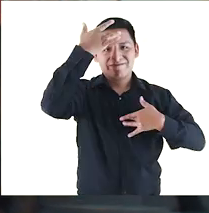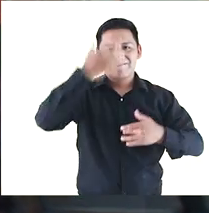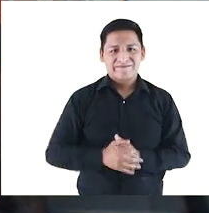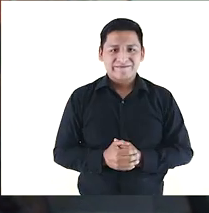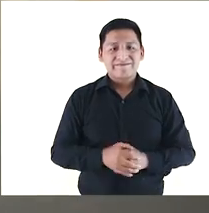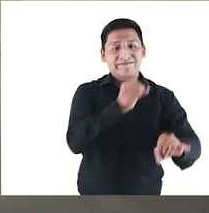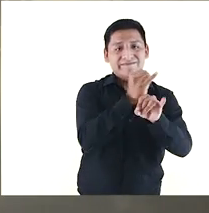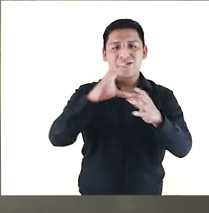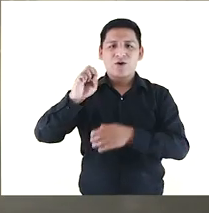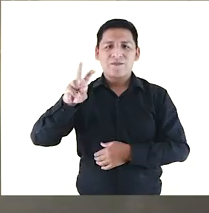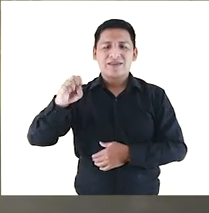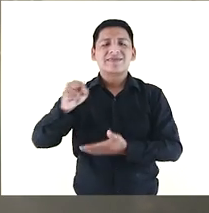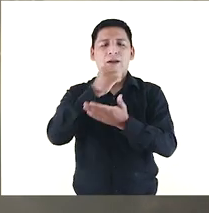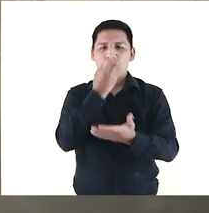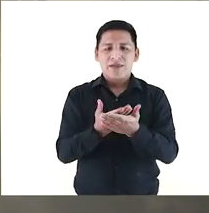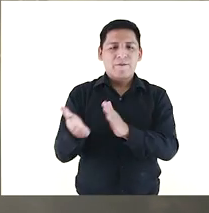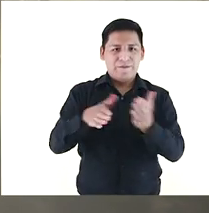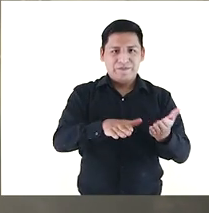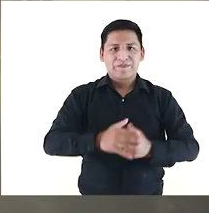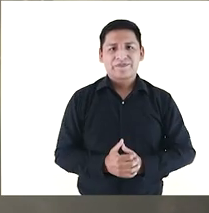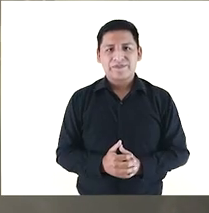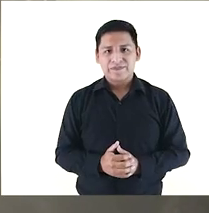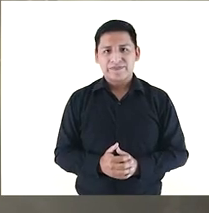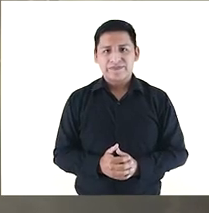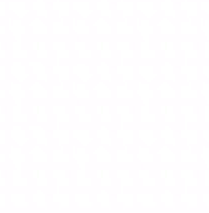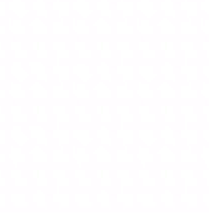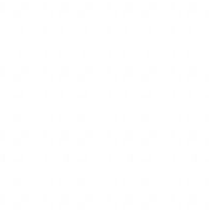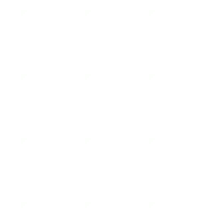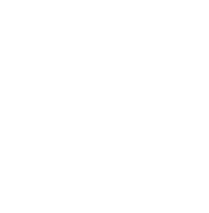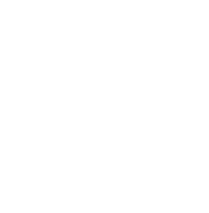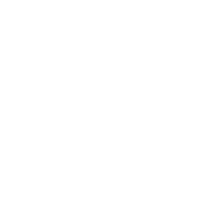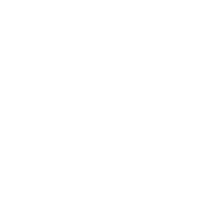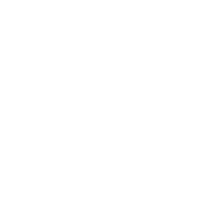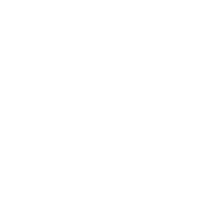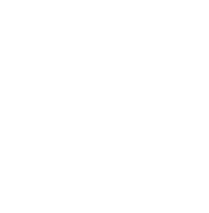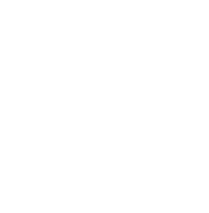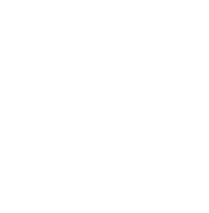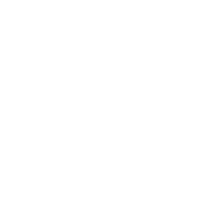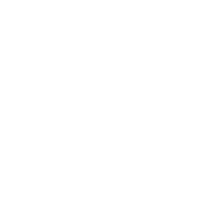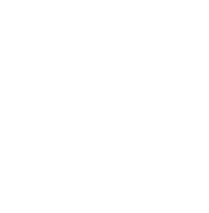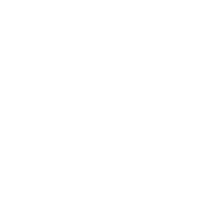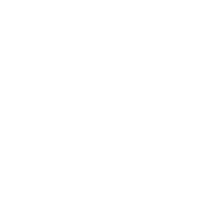los enfermos. Iglesia y convento de la Buena Muerte Nuestra Lima del Bicentenario